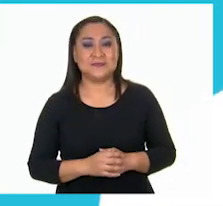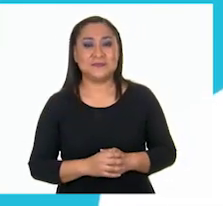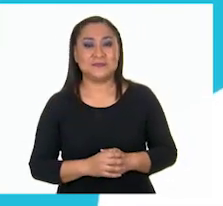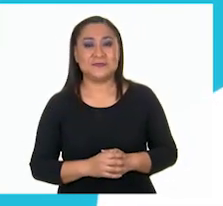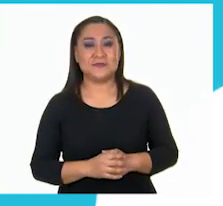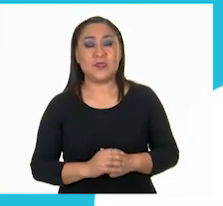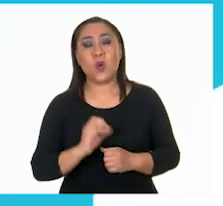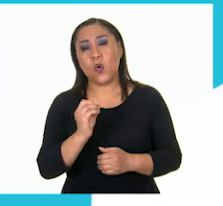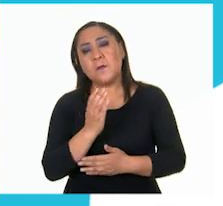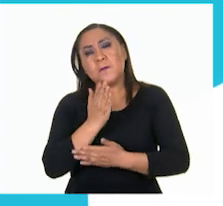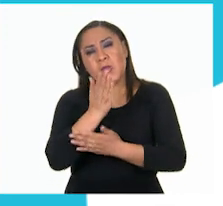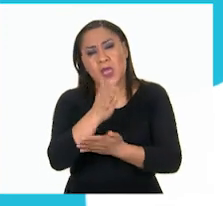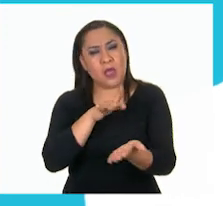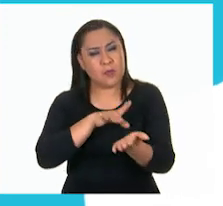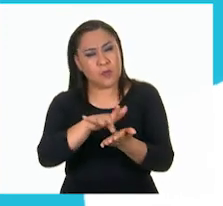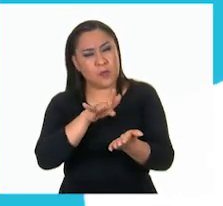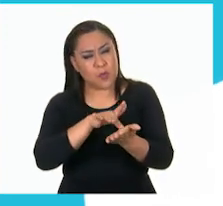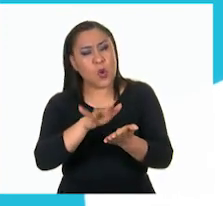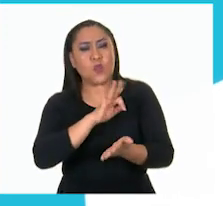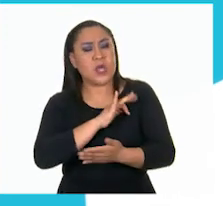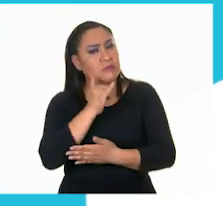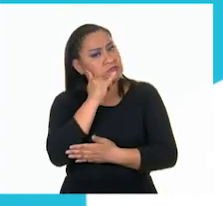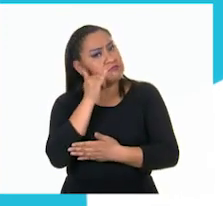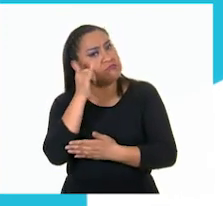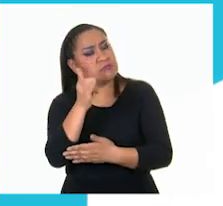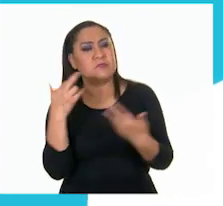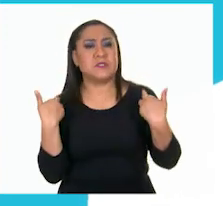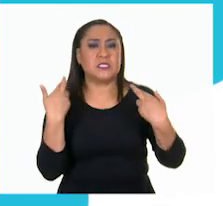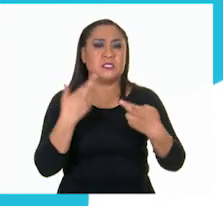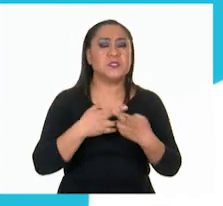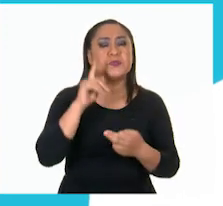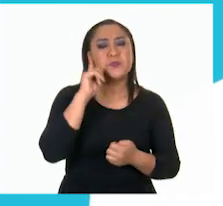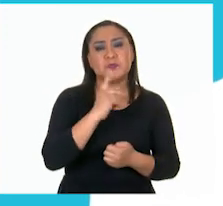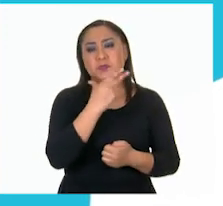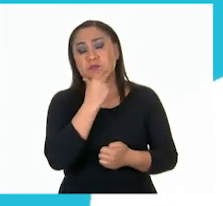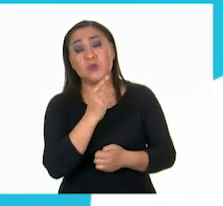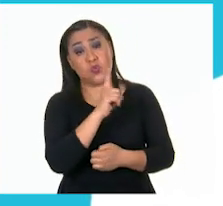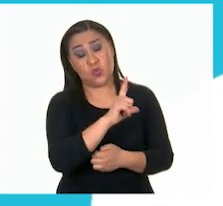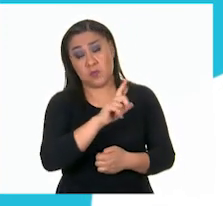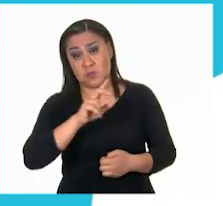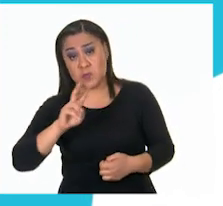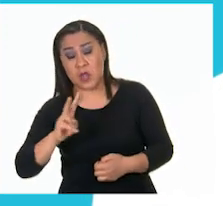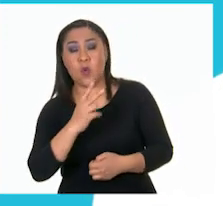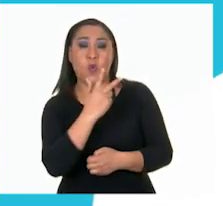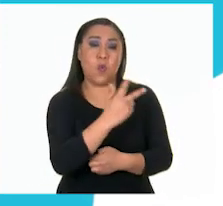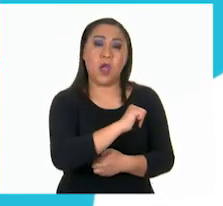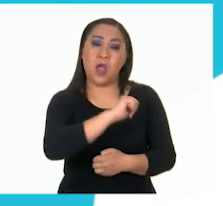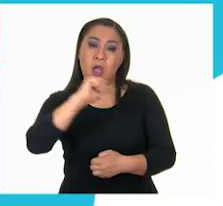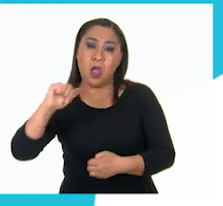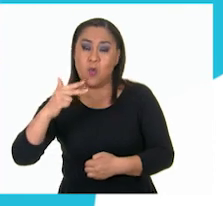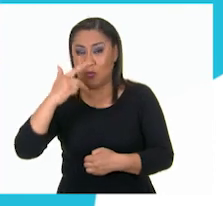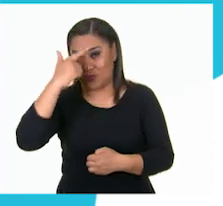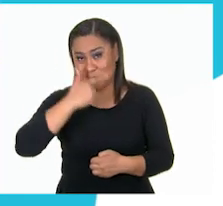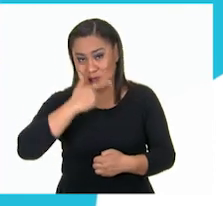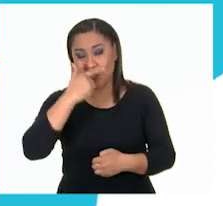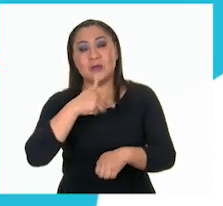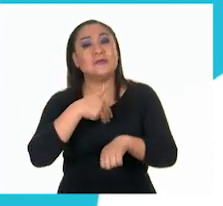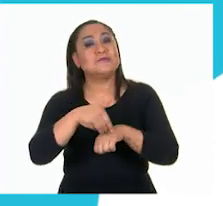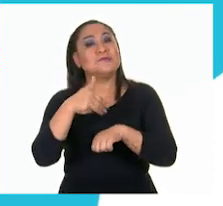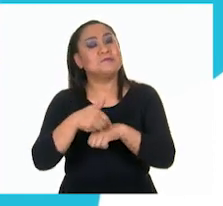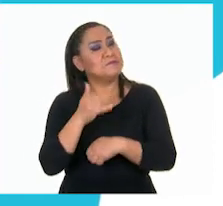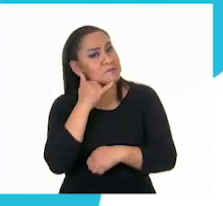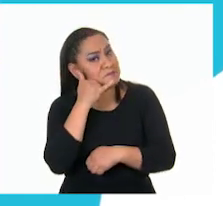Para solicitar apoyo pedagógico, comunícate con maestras y maestros de lunes a viernes de 8 a 20 horas al